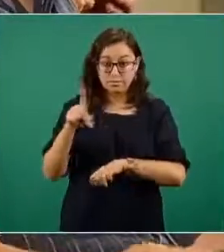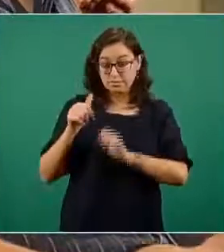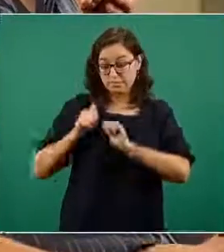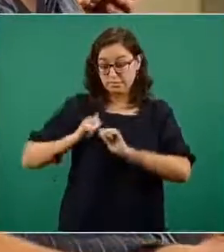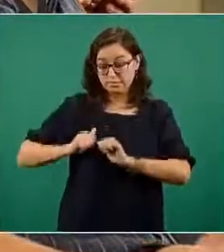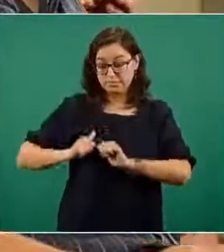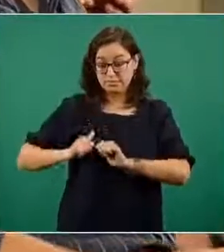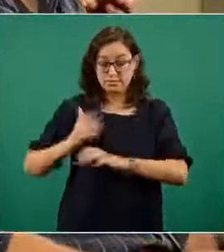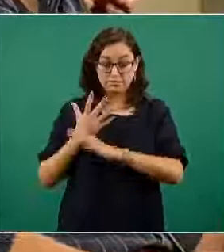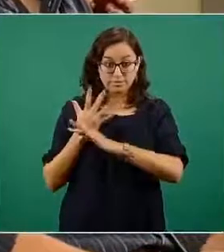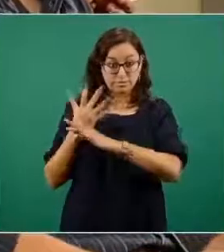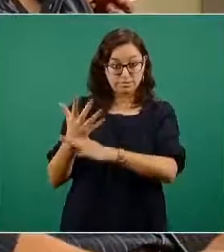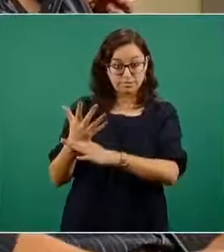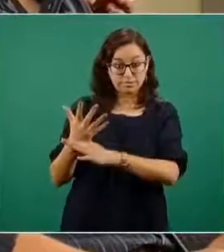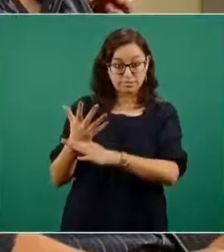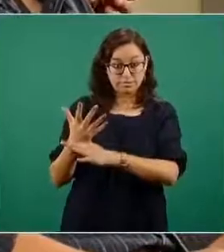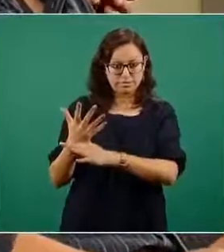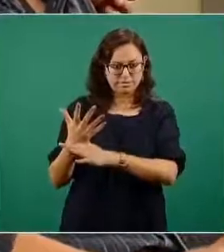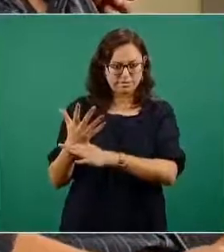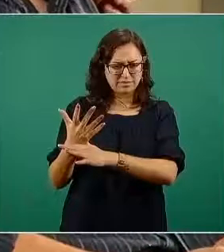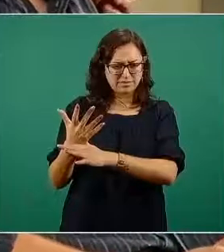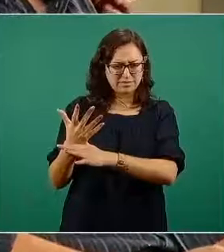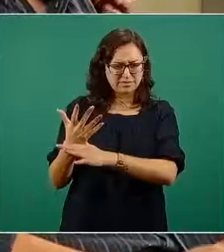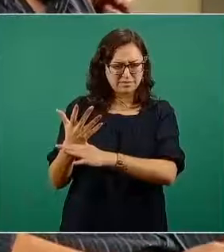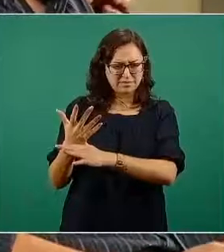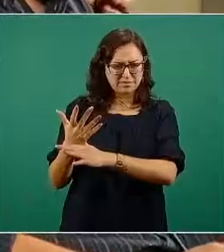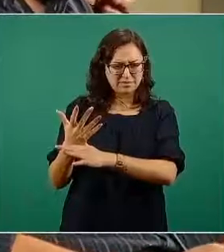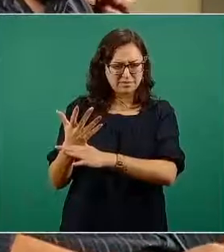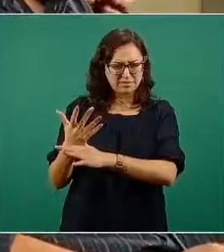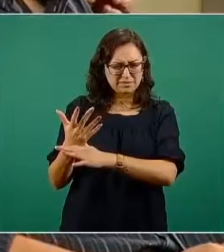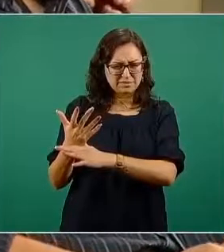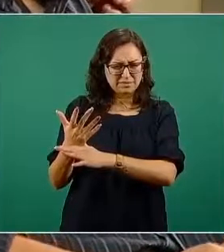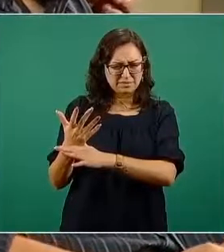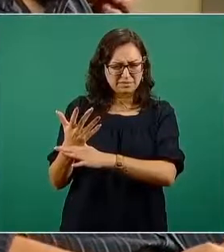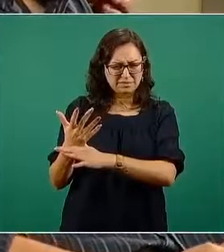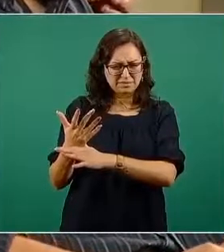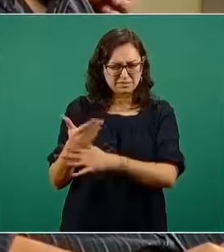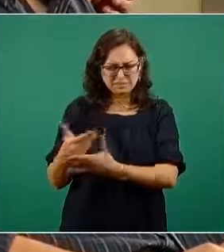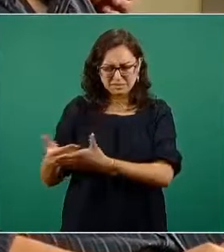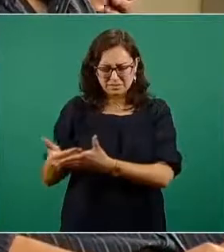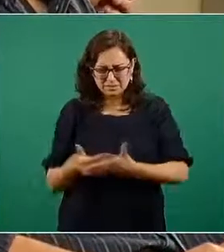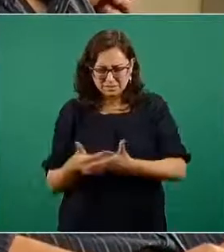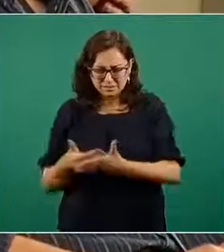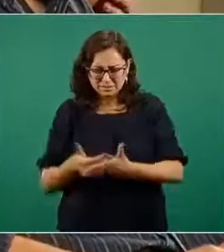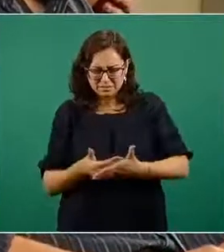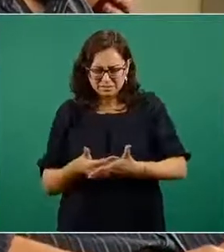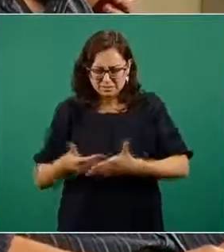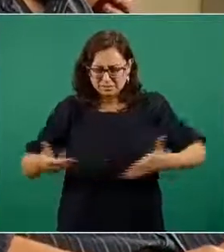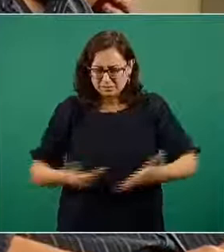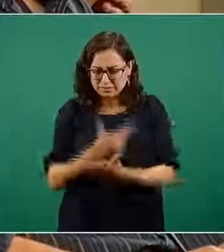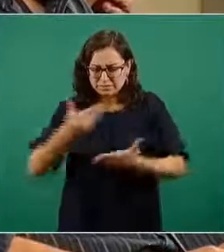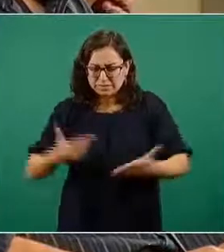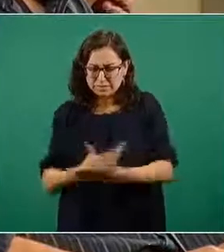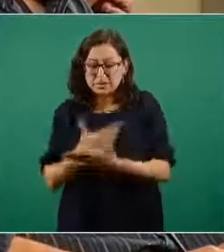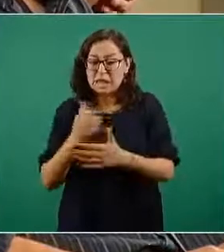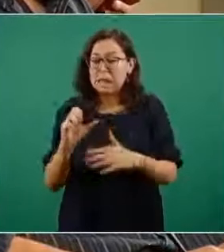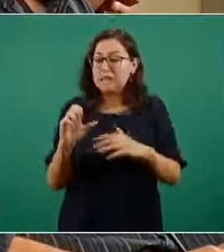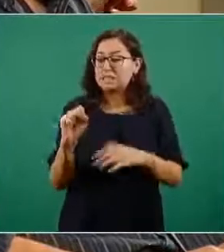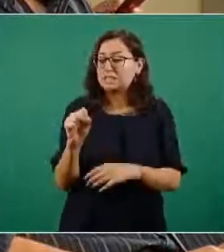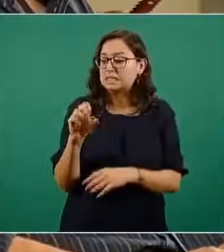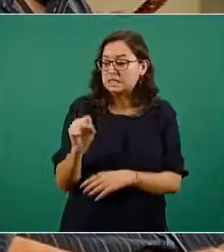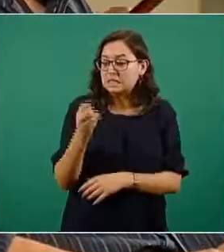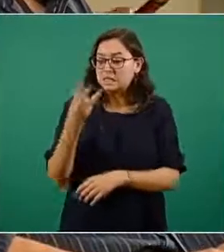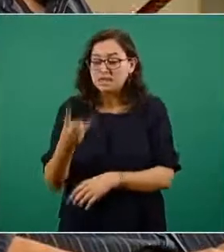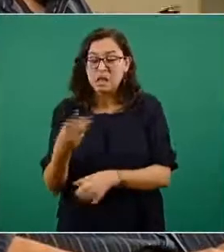que 63 bebés nacieron con con el COVID aquí la pregunta es que